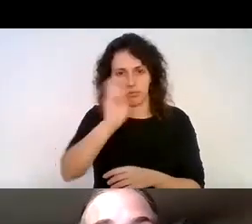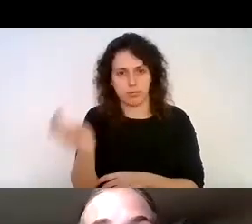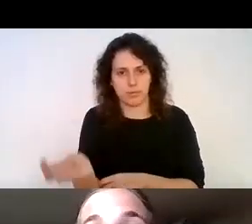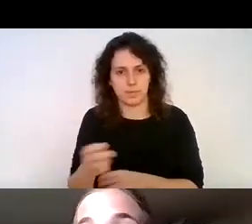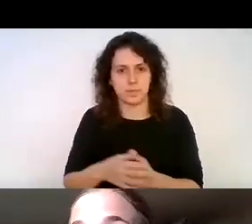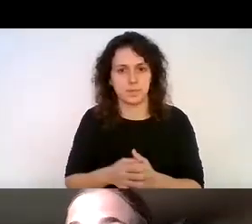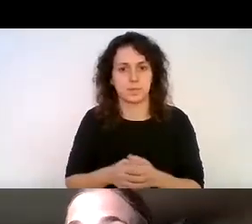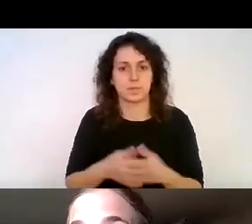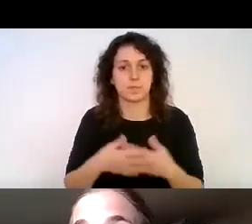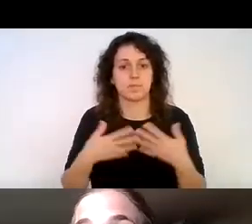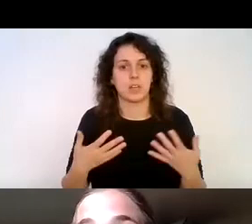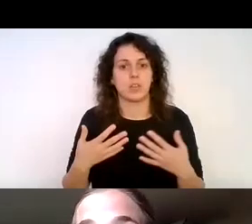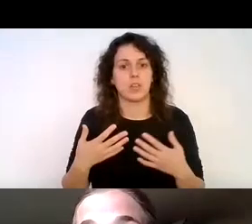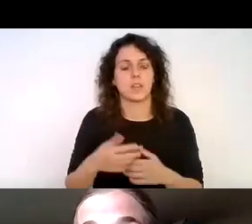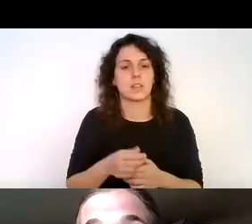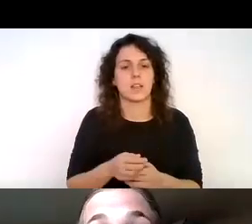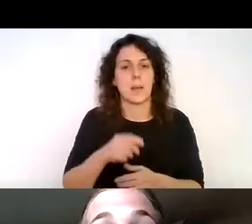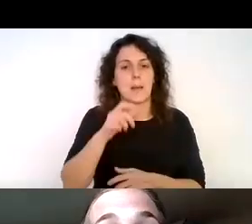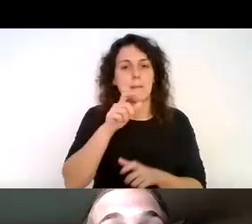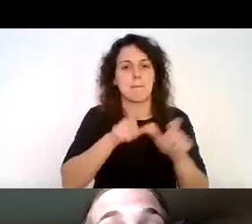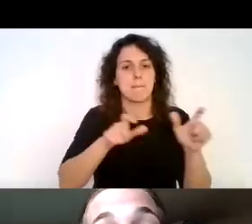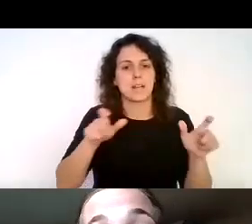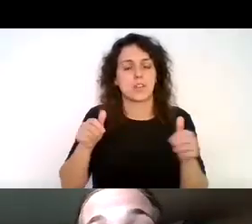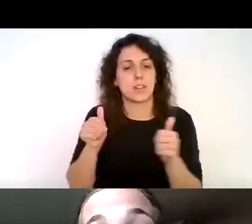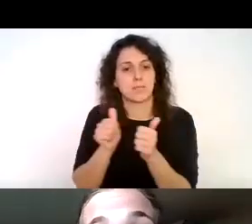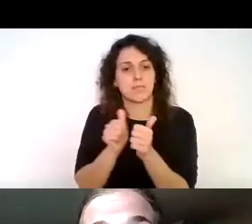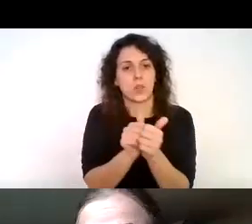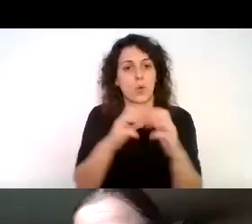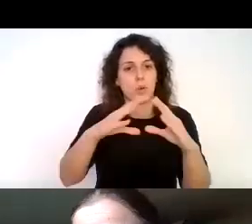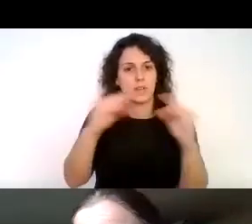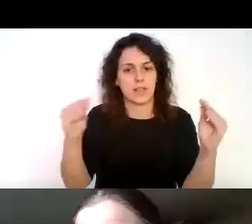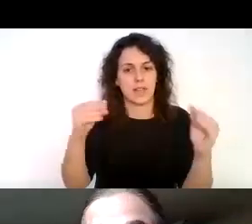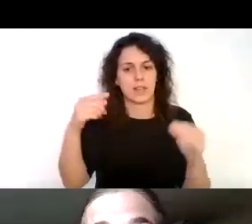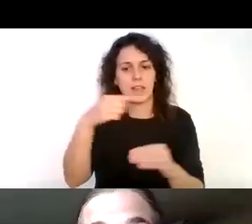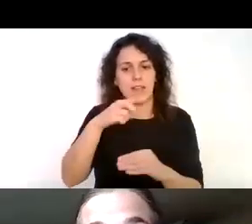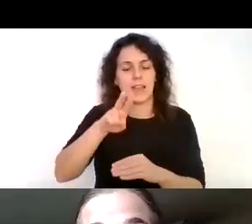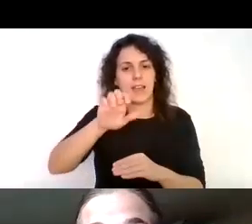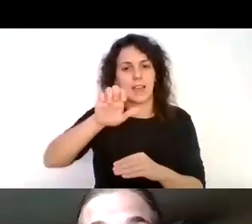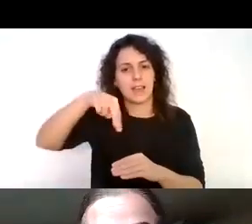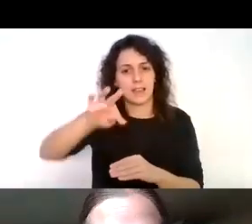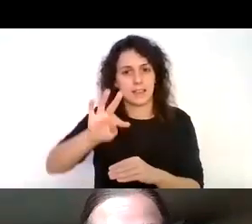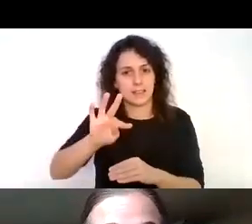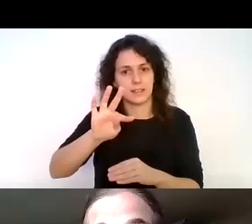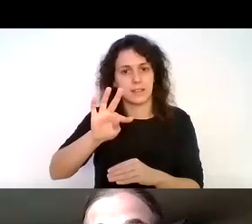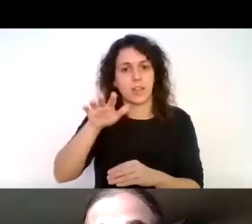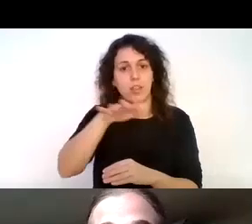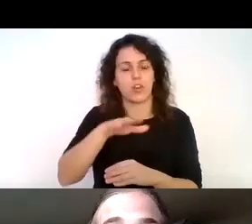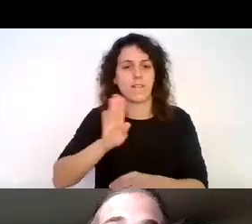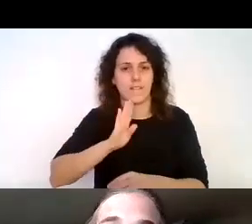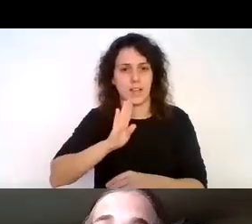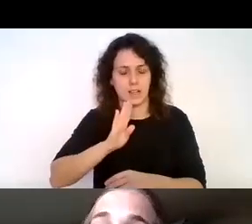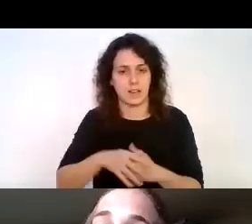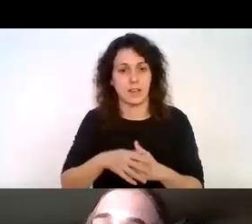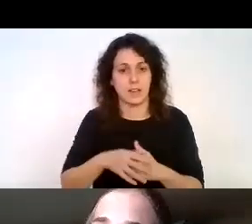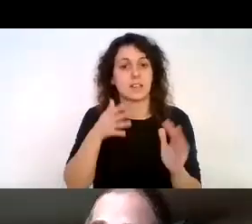ellos están seguidos por la universidad de Ghent en Bélgica es decir que los